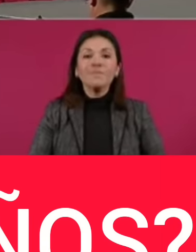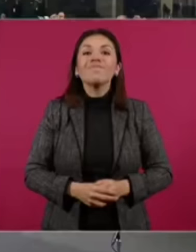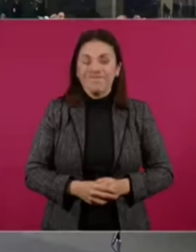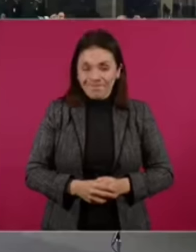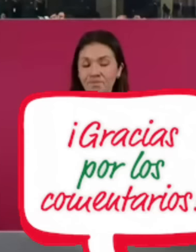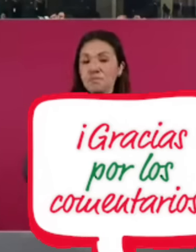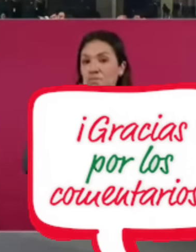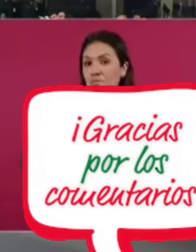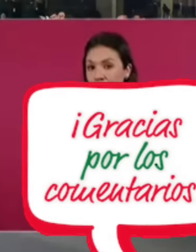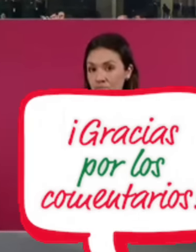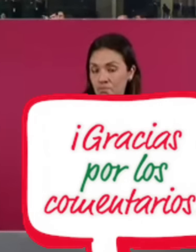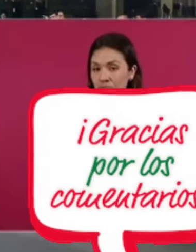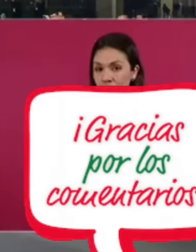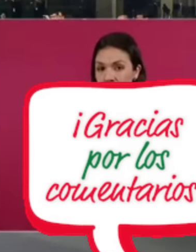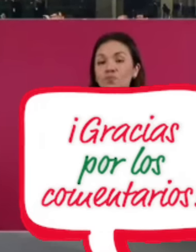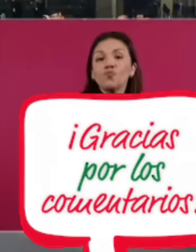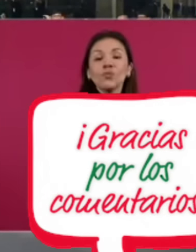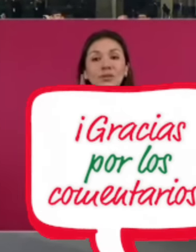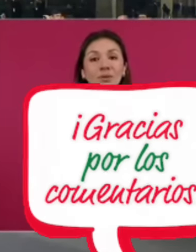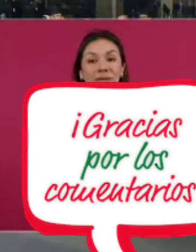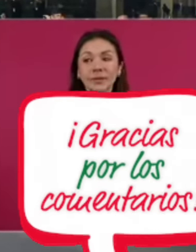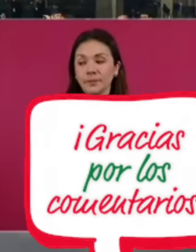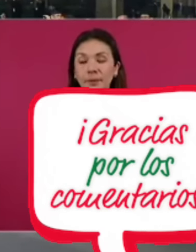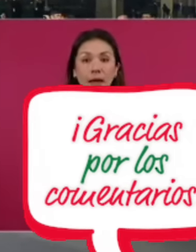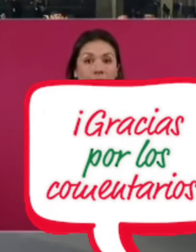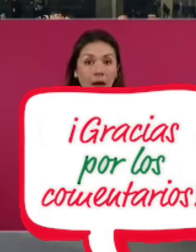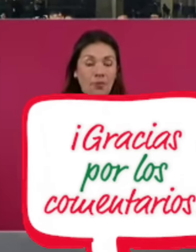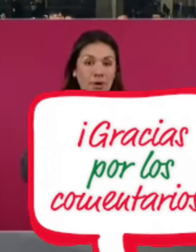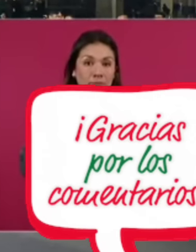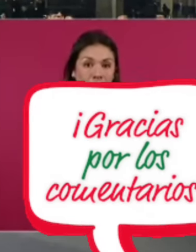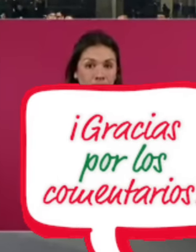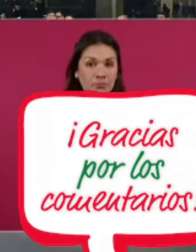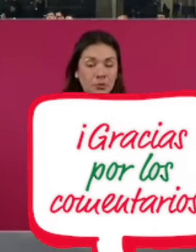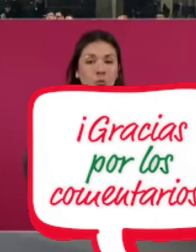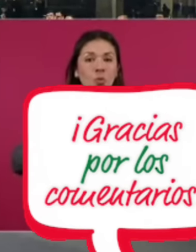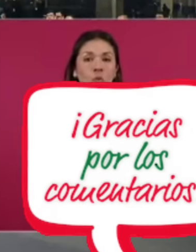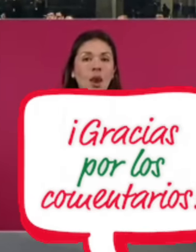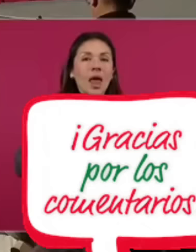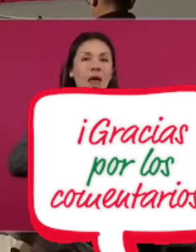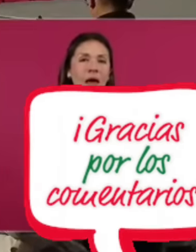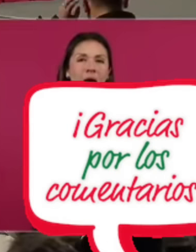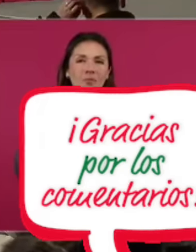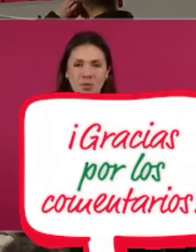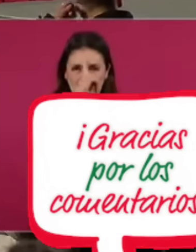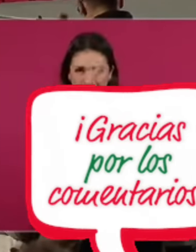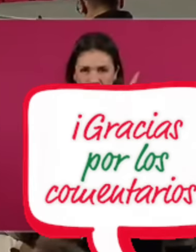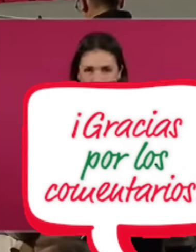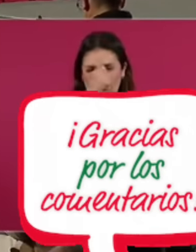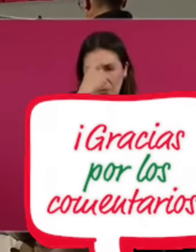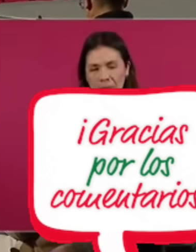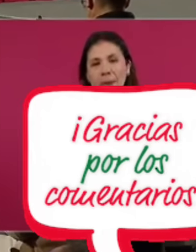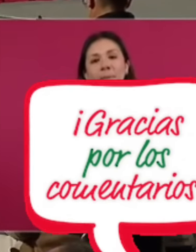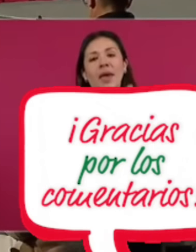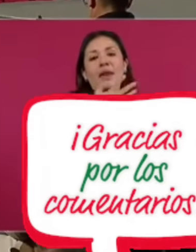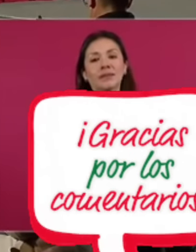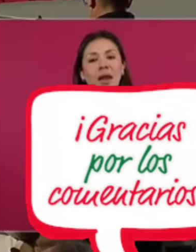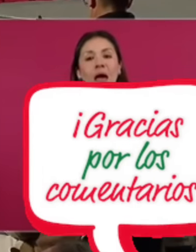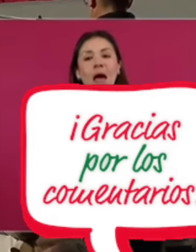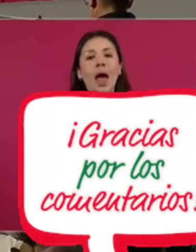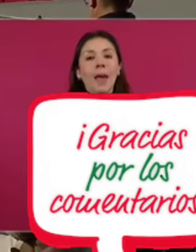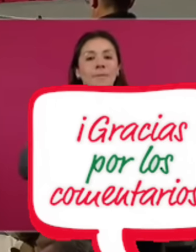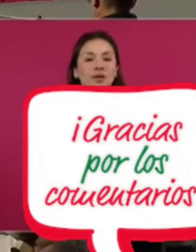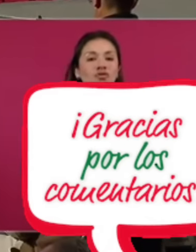permiso, presidente. Buenos días. Vamos a presentar las reformas constitucionales para el bienestar del pueblo de México.